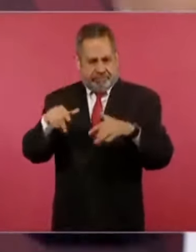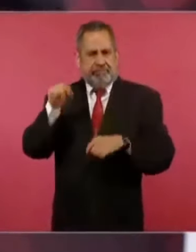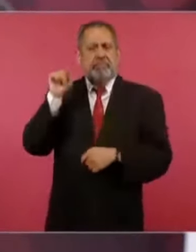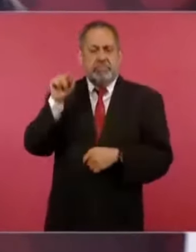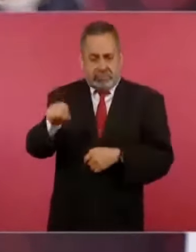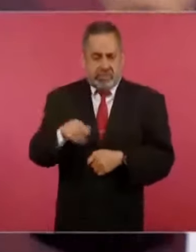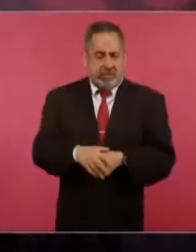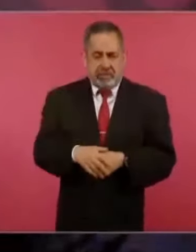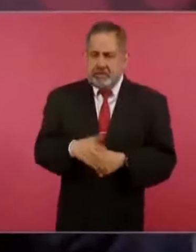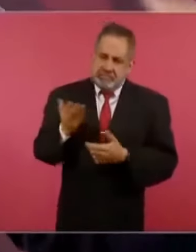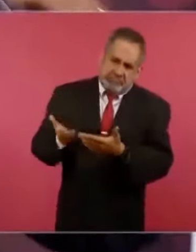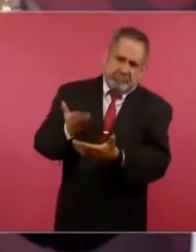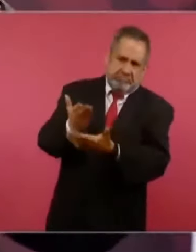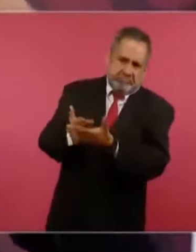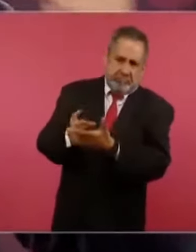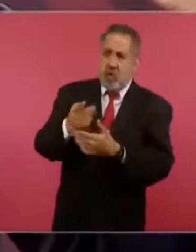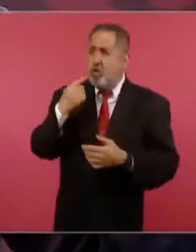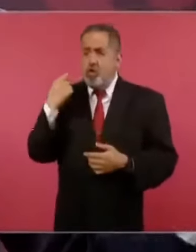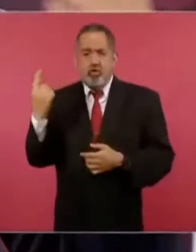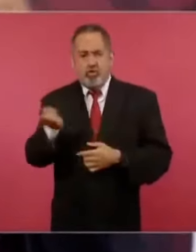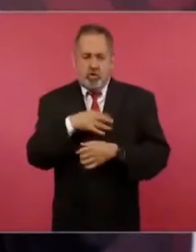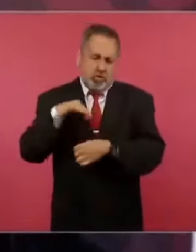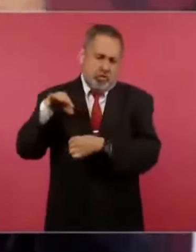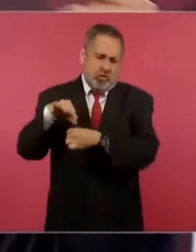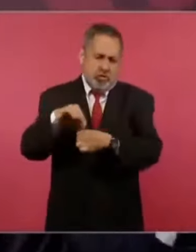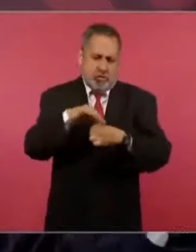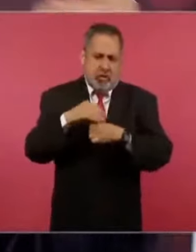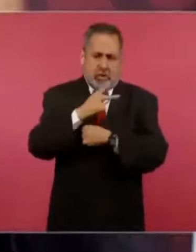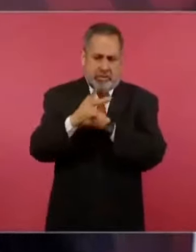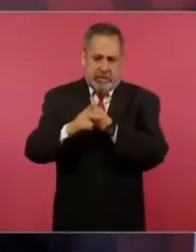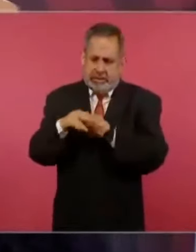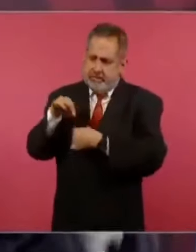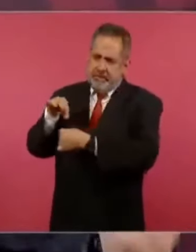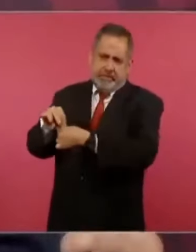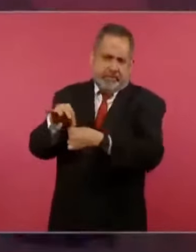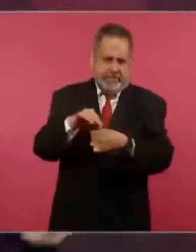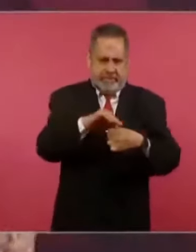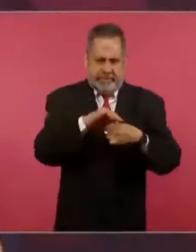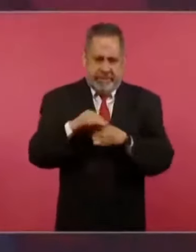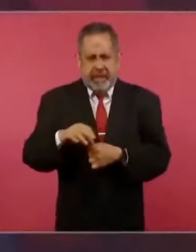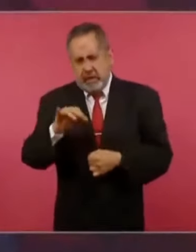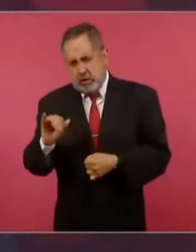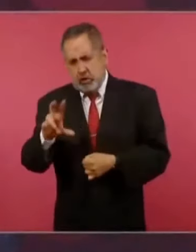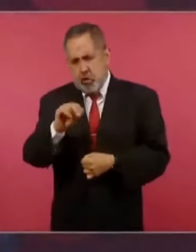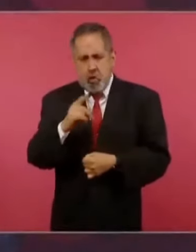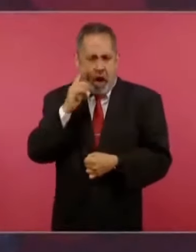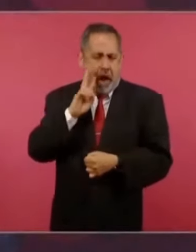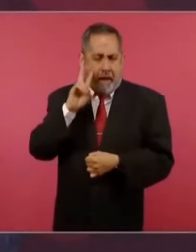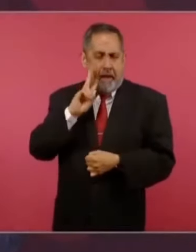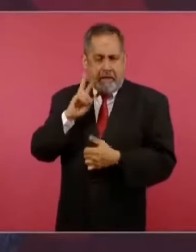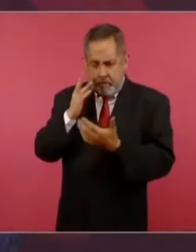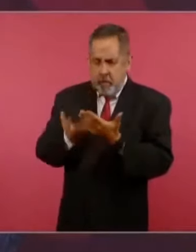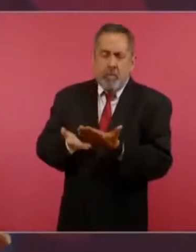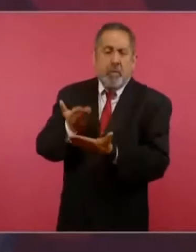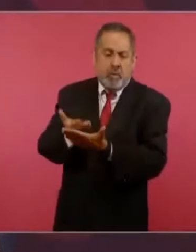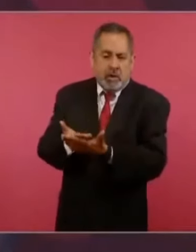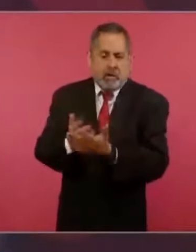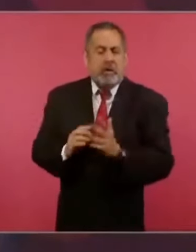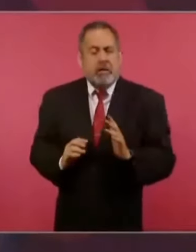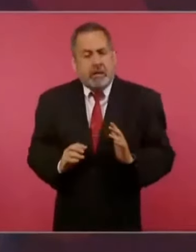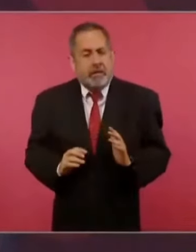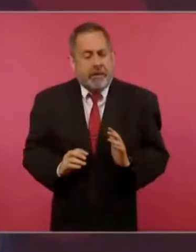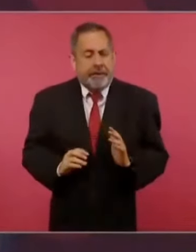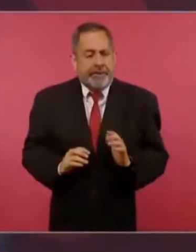se vote, que todos los países voten y que no